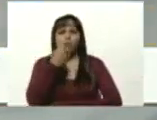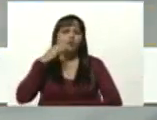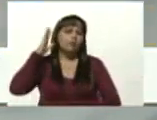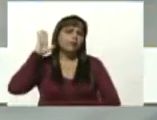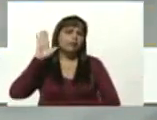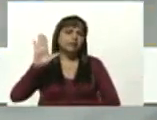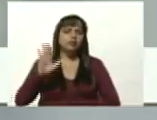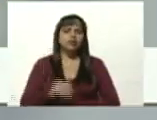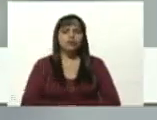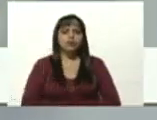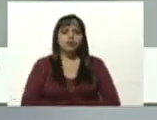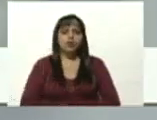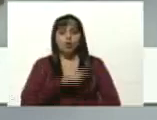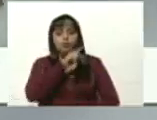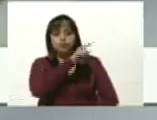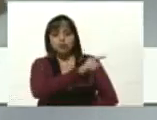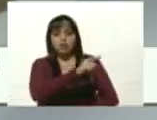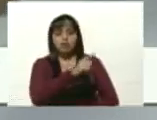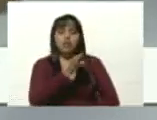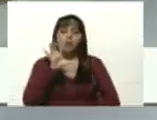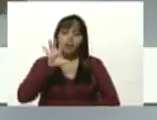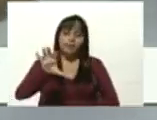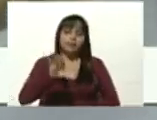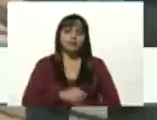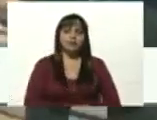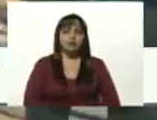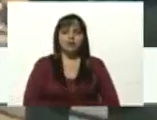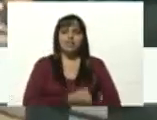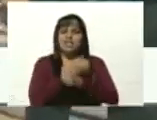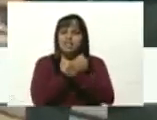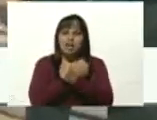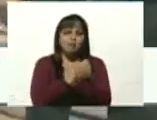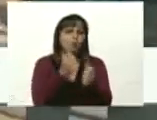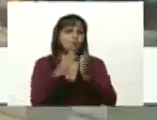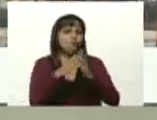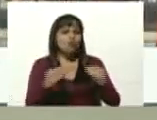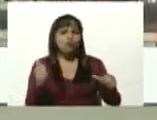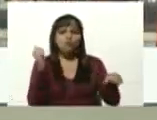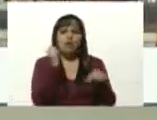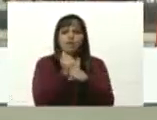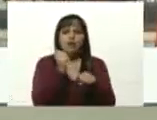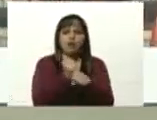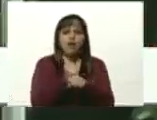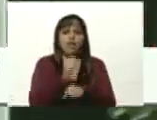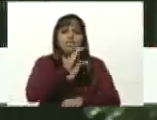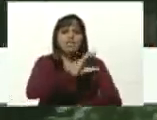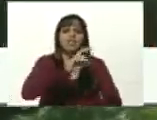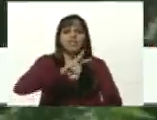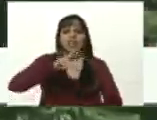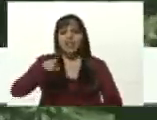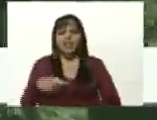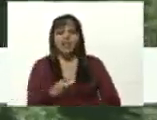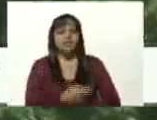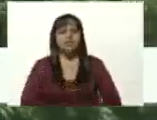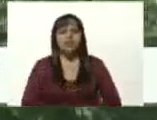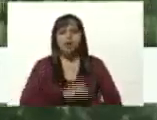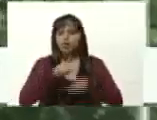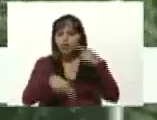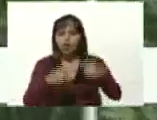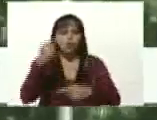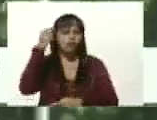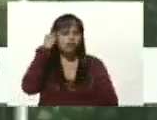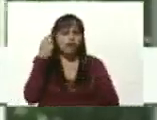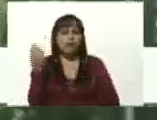con usted con la patria y desde el amor de todos los trabajadores de CBG Bauxilum cada día sumamos